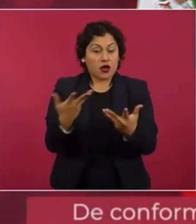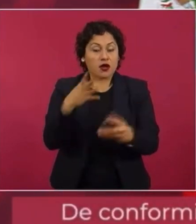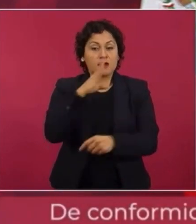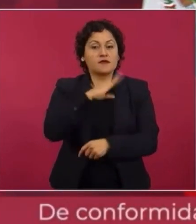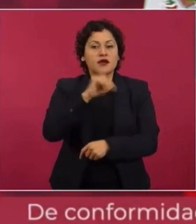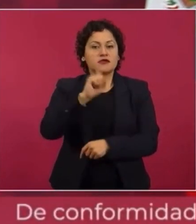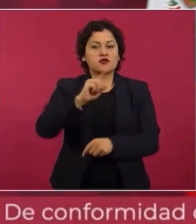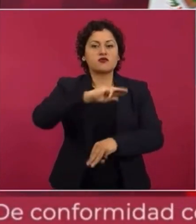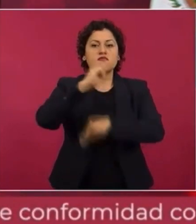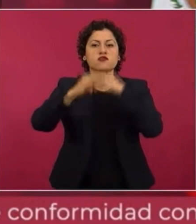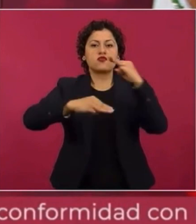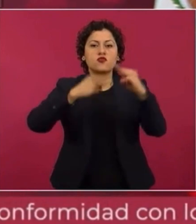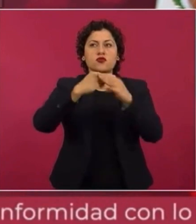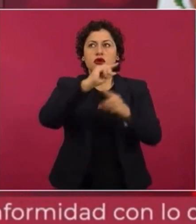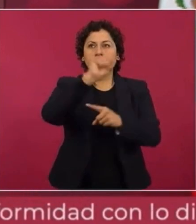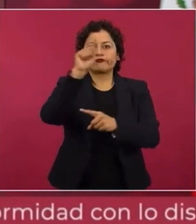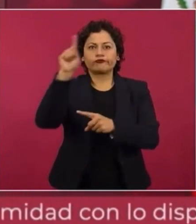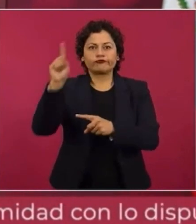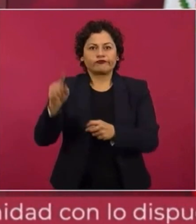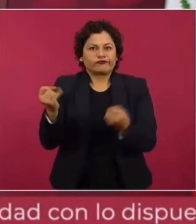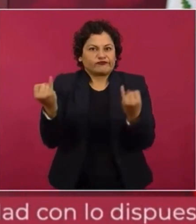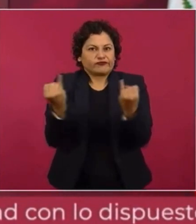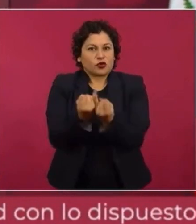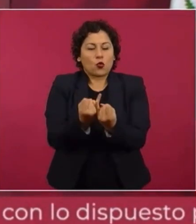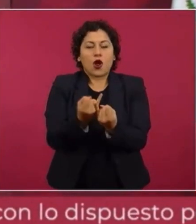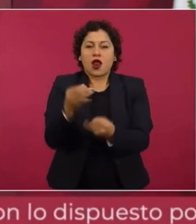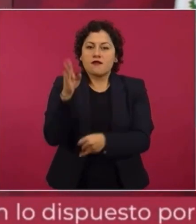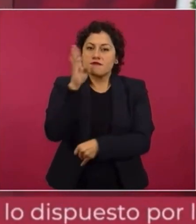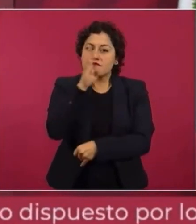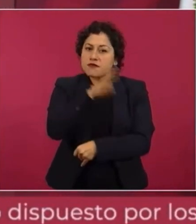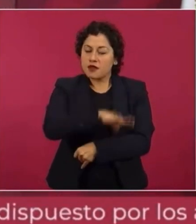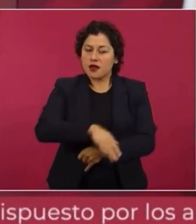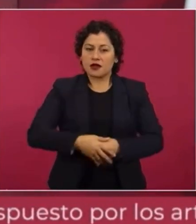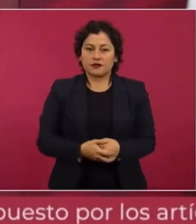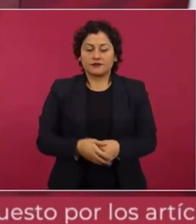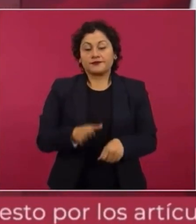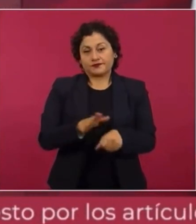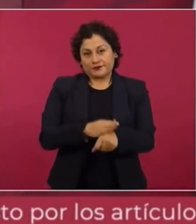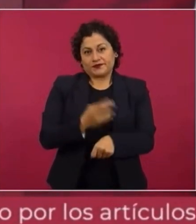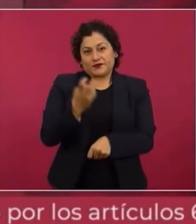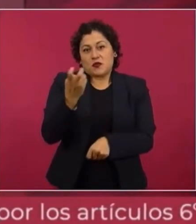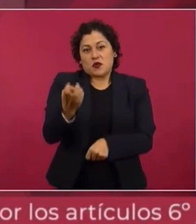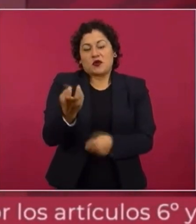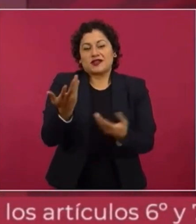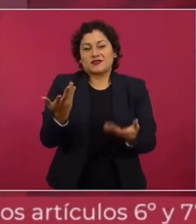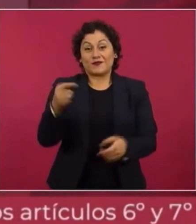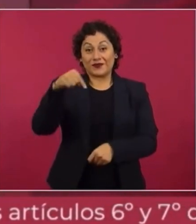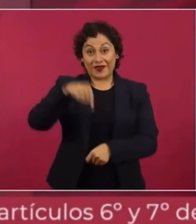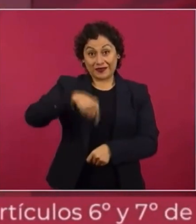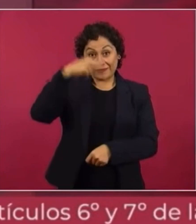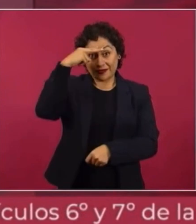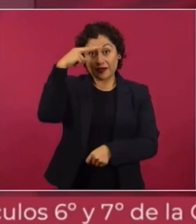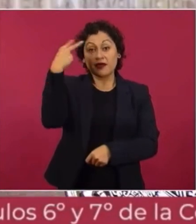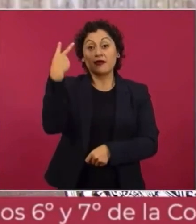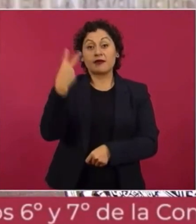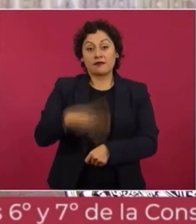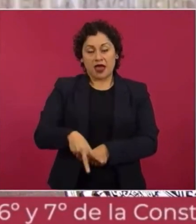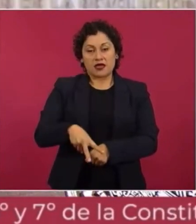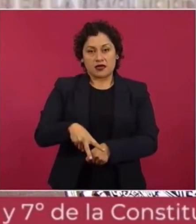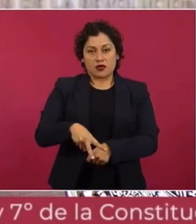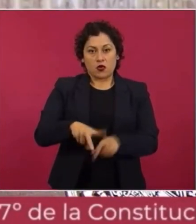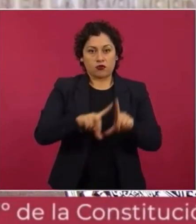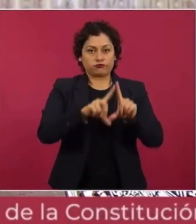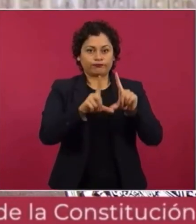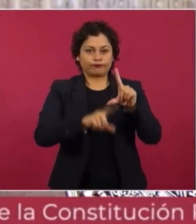Entonces, aquí, como estamos llevando a cabo un proceso de transformación,